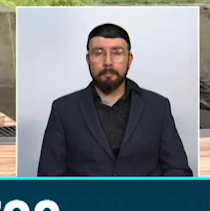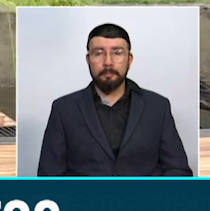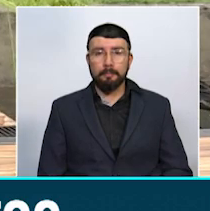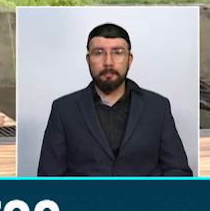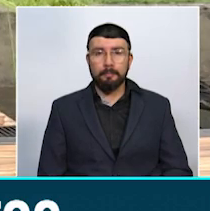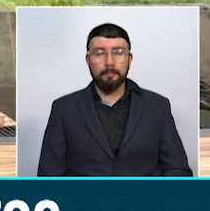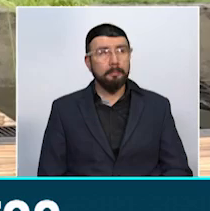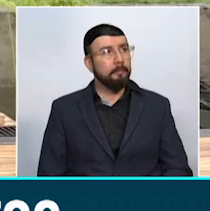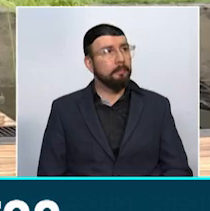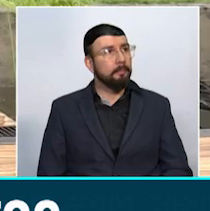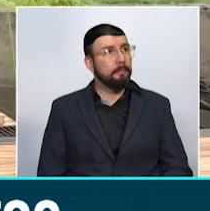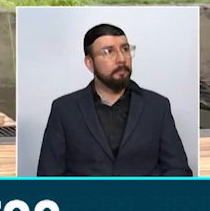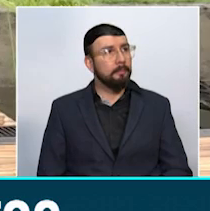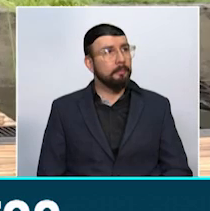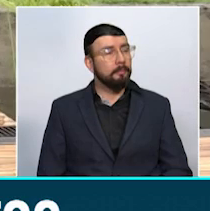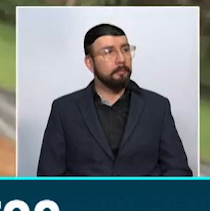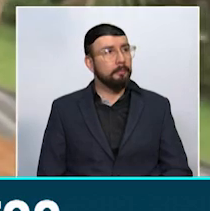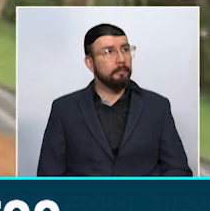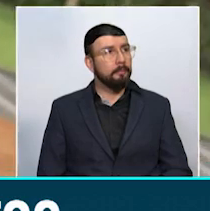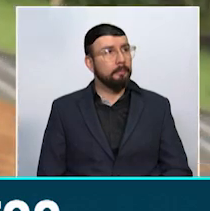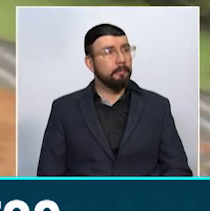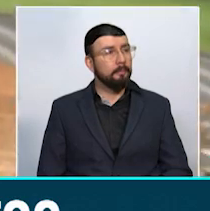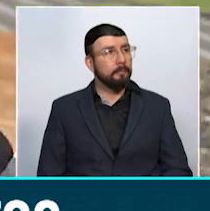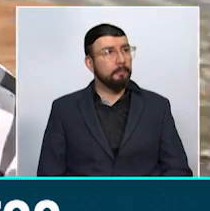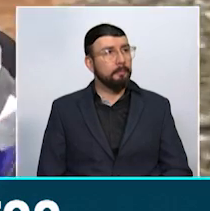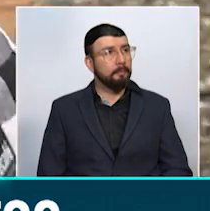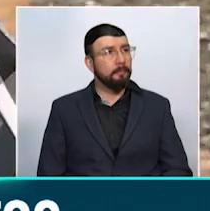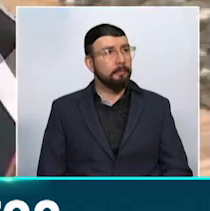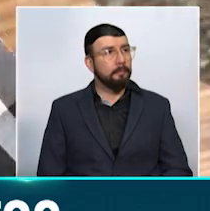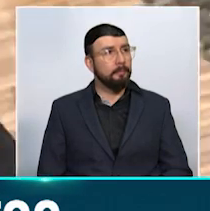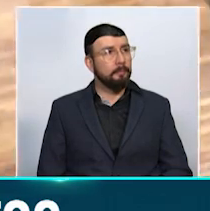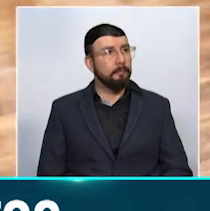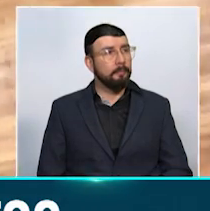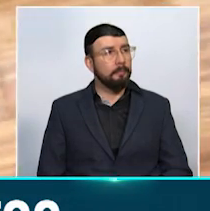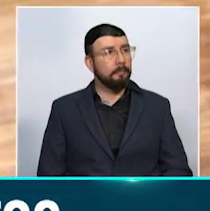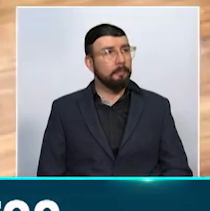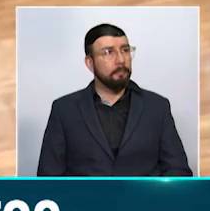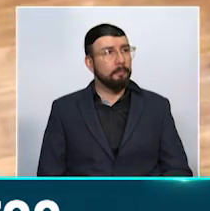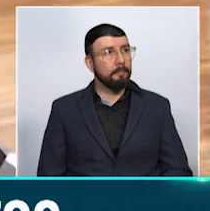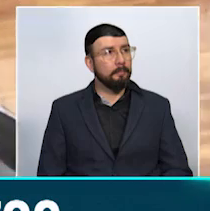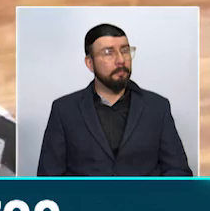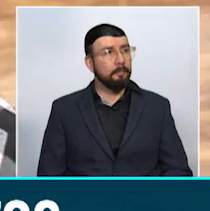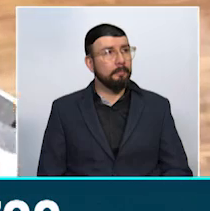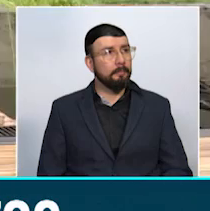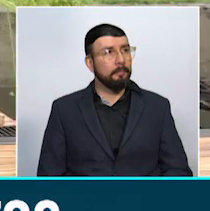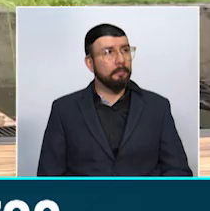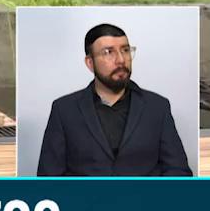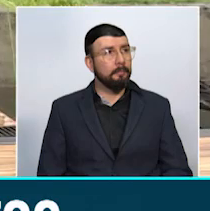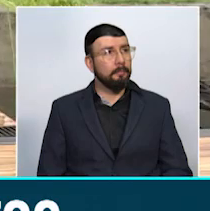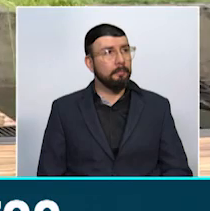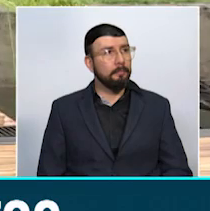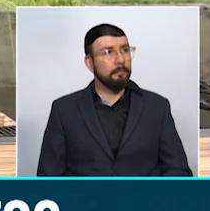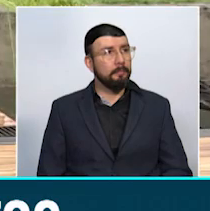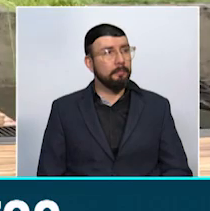no tener fidelidad. Recordamos cosas lindas que jamás regresarán